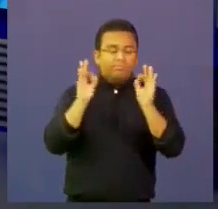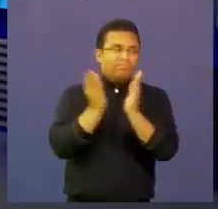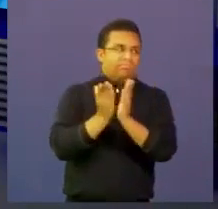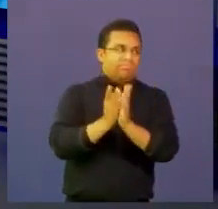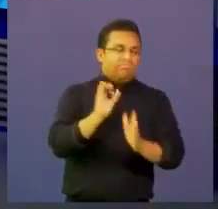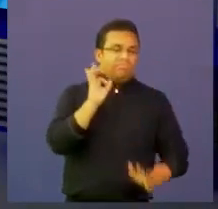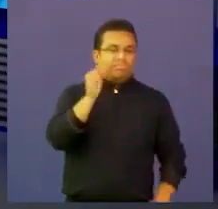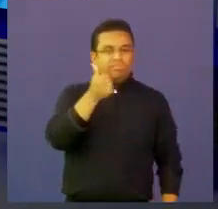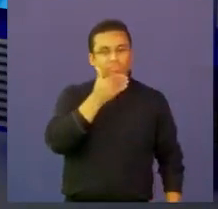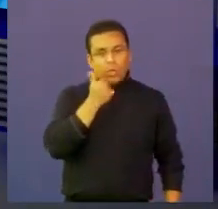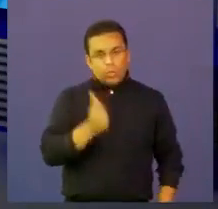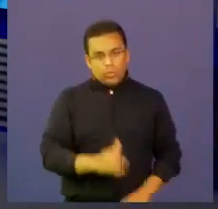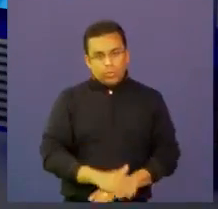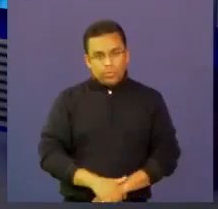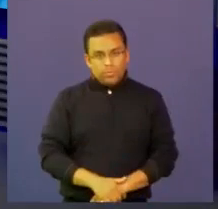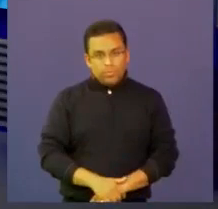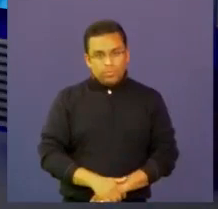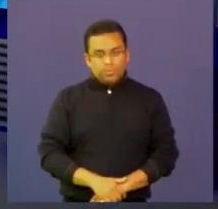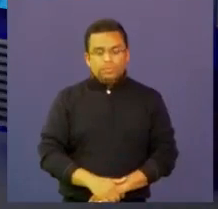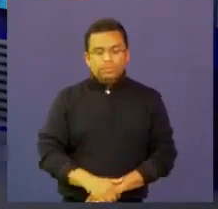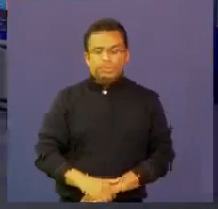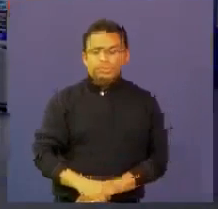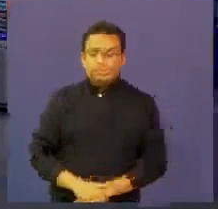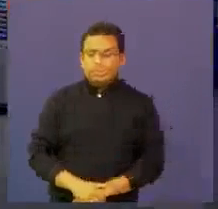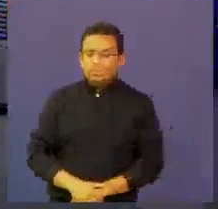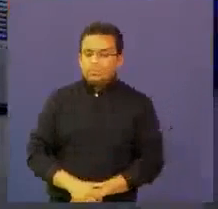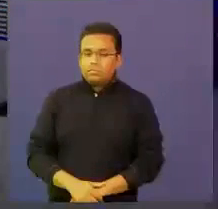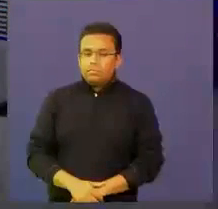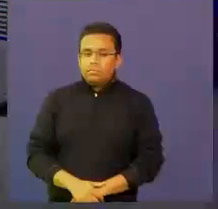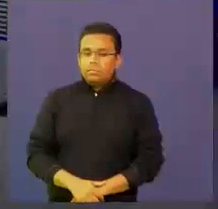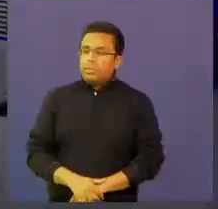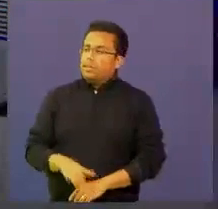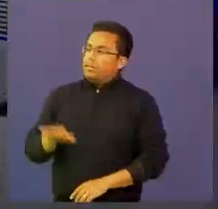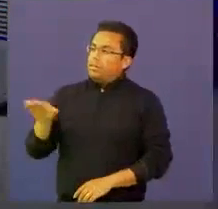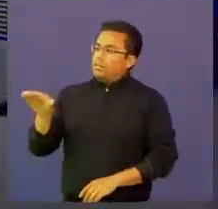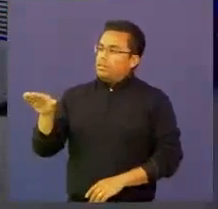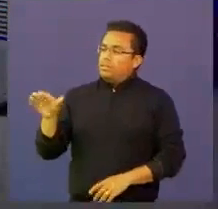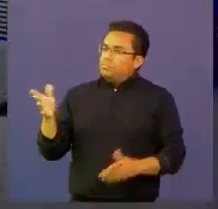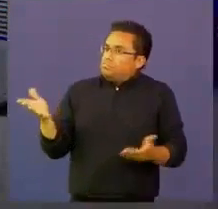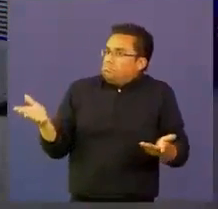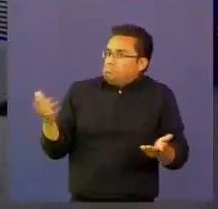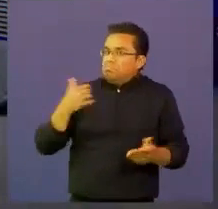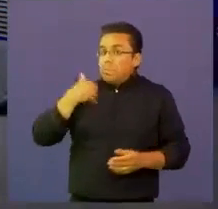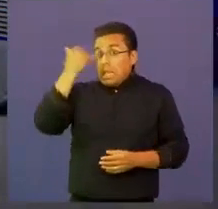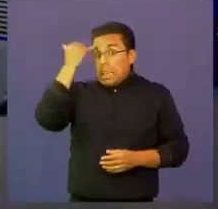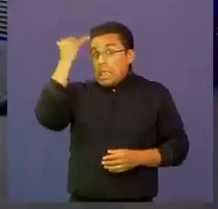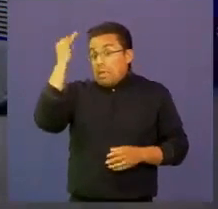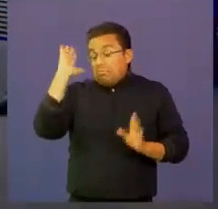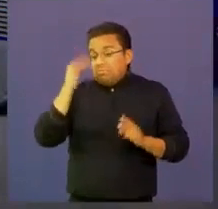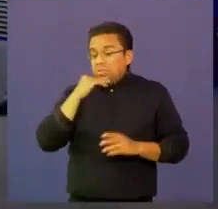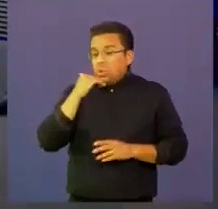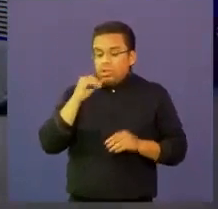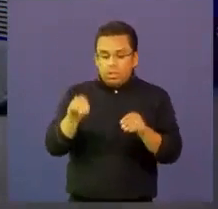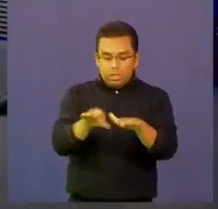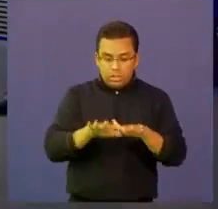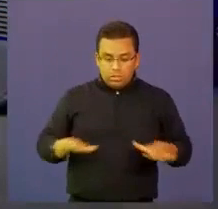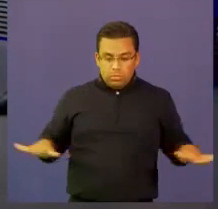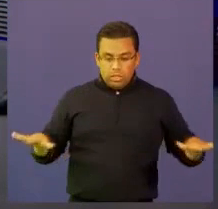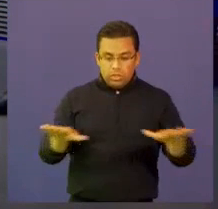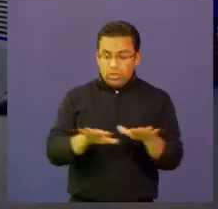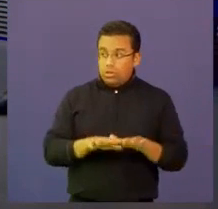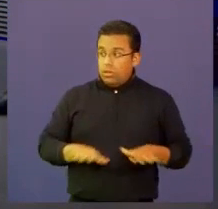educativas. Finalmente, imposible me imagino yo encontrar que haya quizás una región donde